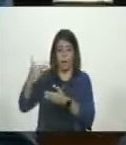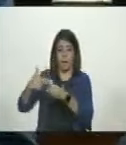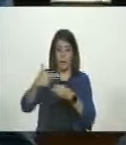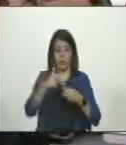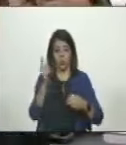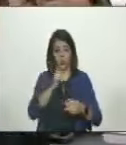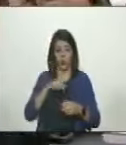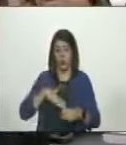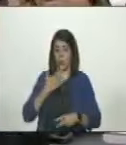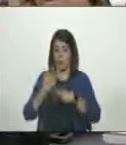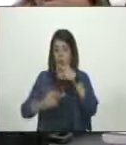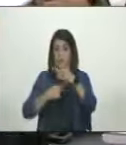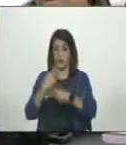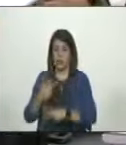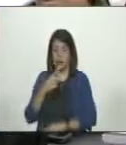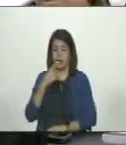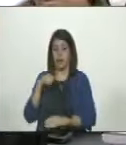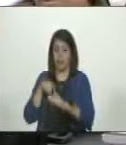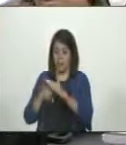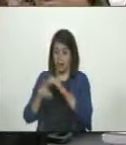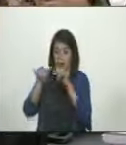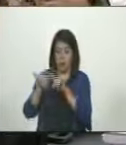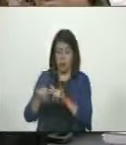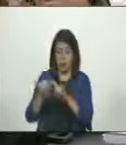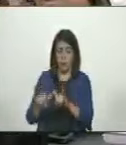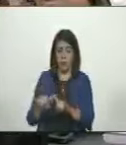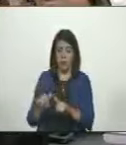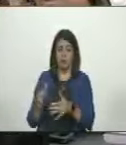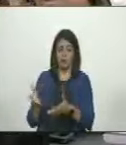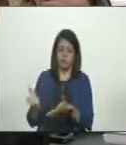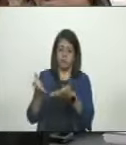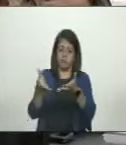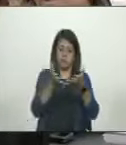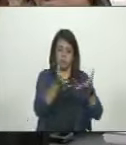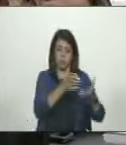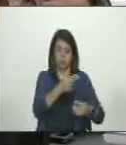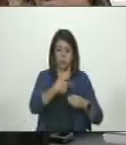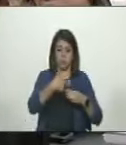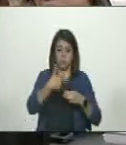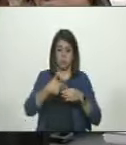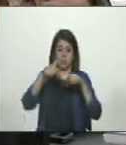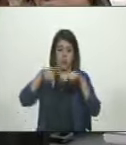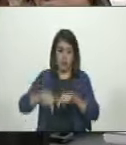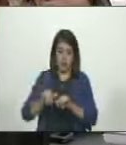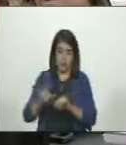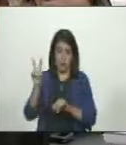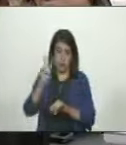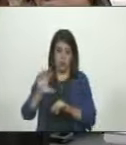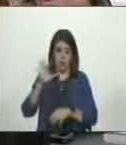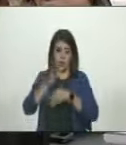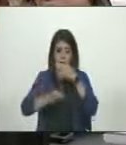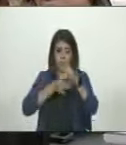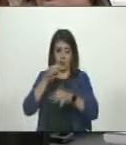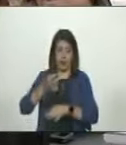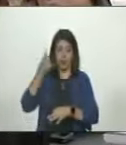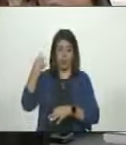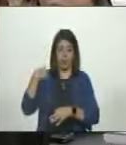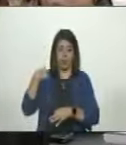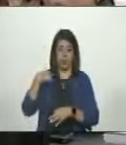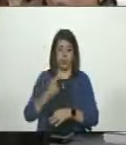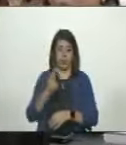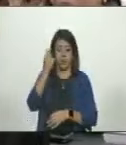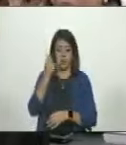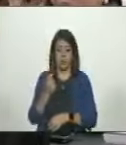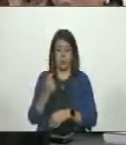porque nosotros tenemos que procesar internamente, para abastecer el mercado doméstico. Eso se lo explicamos ayer al